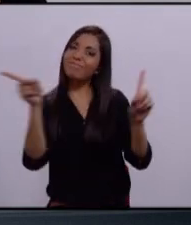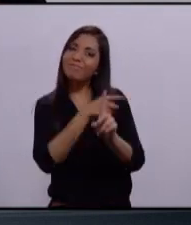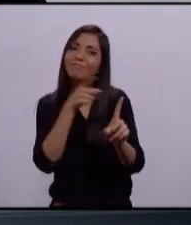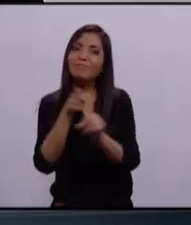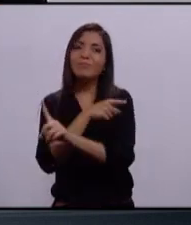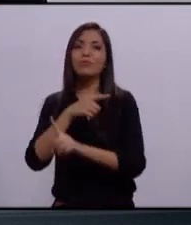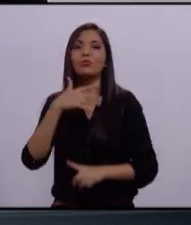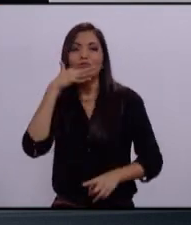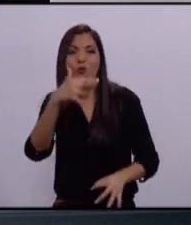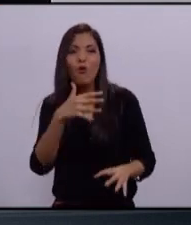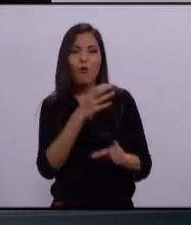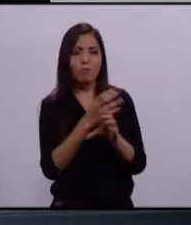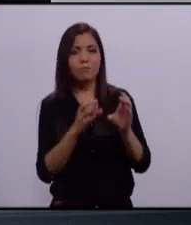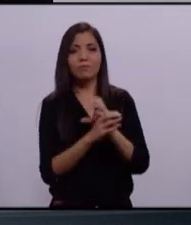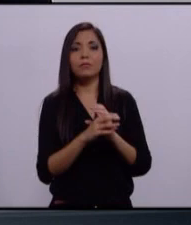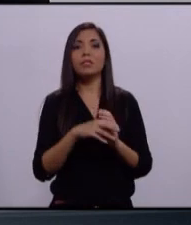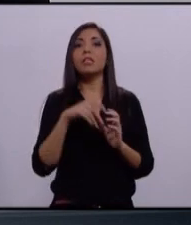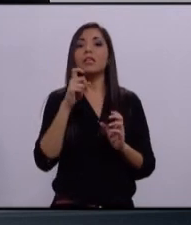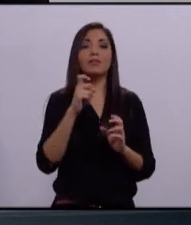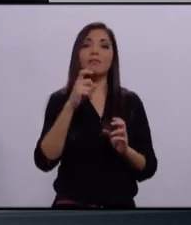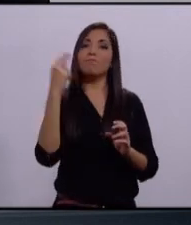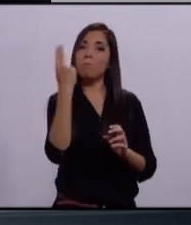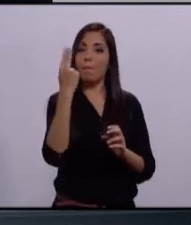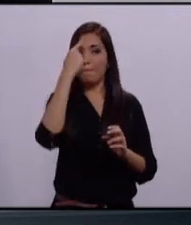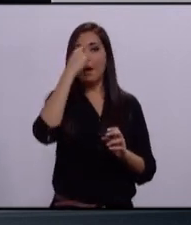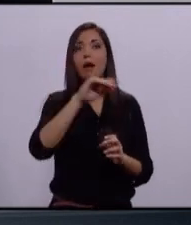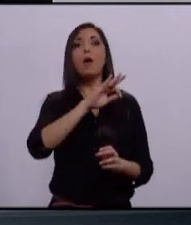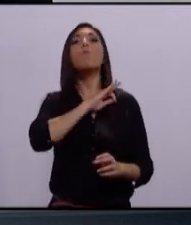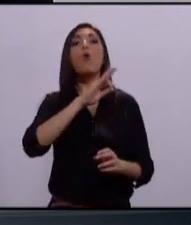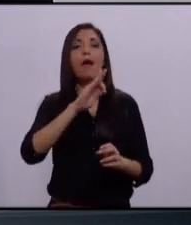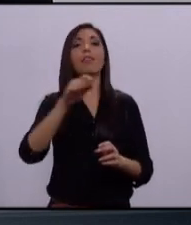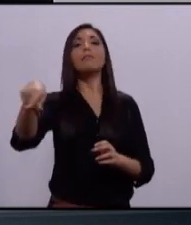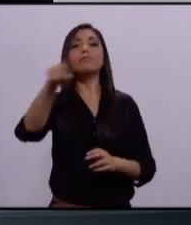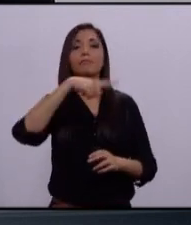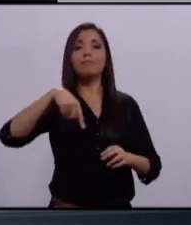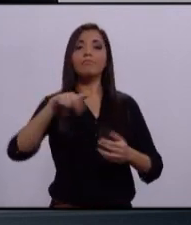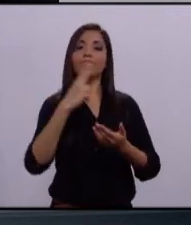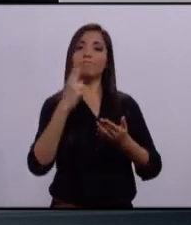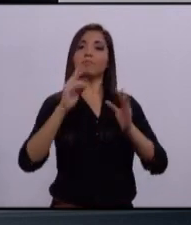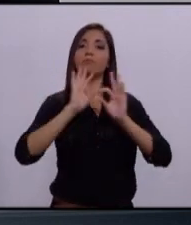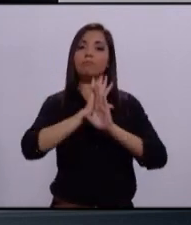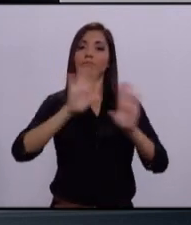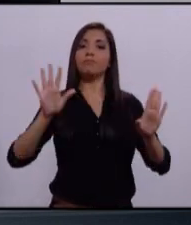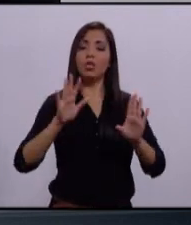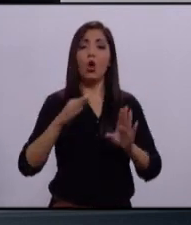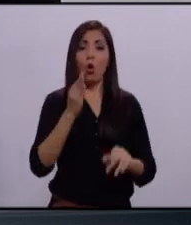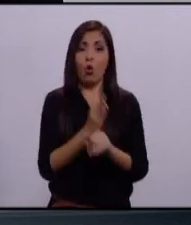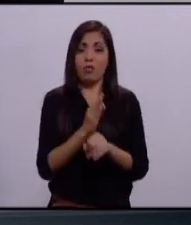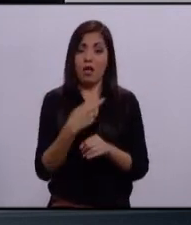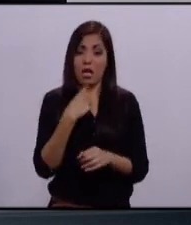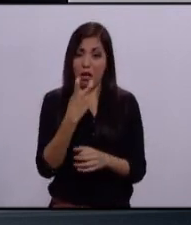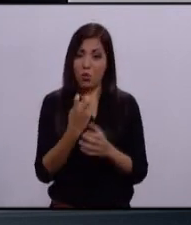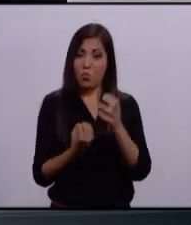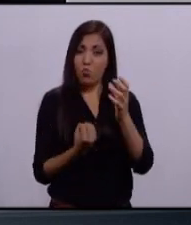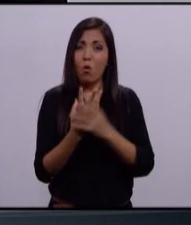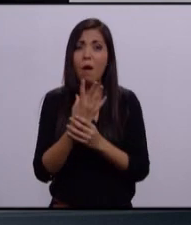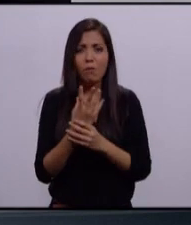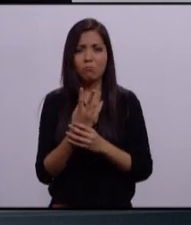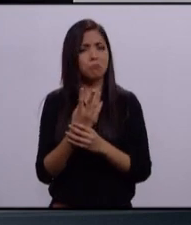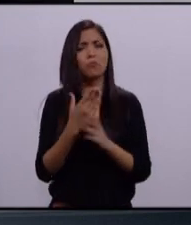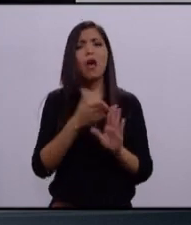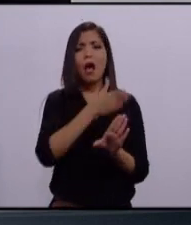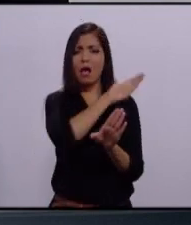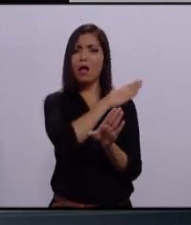forma de terminar con la inseguridad y con la pobreza en nuestro municipio y en nuestro país. No soy nuevo en esto. En el 2012